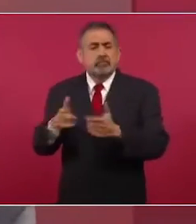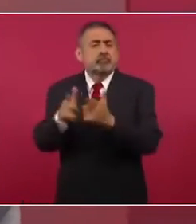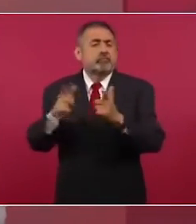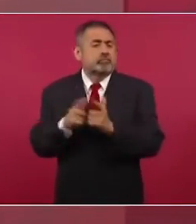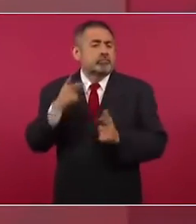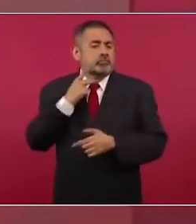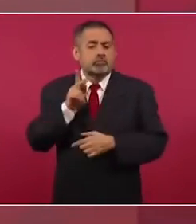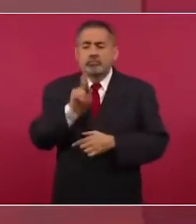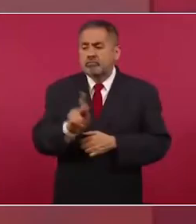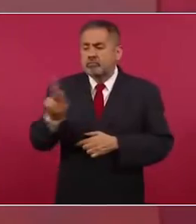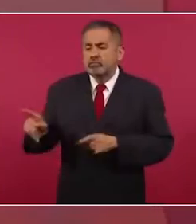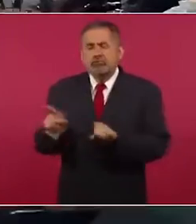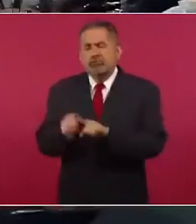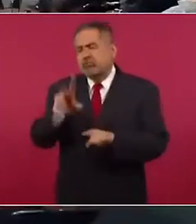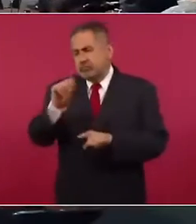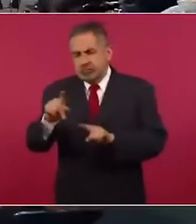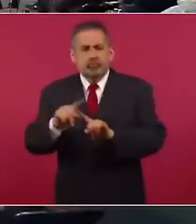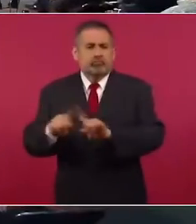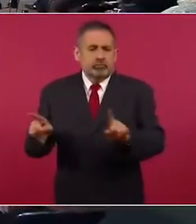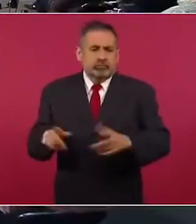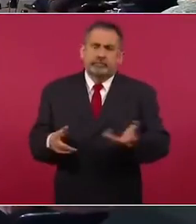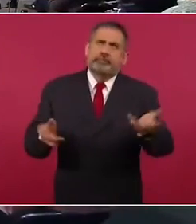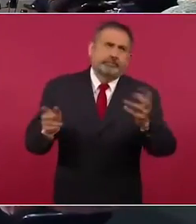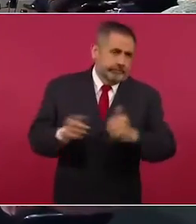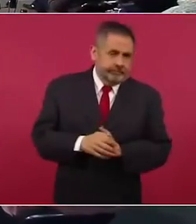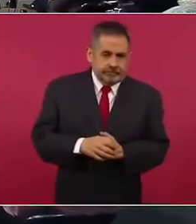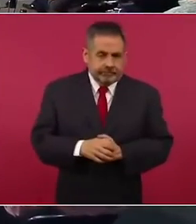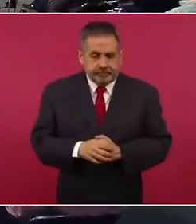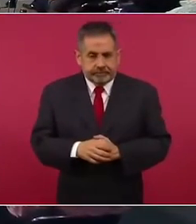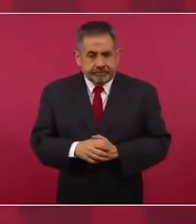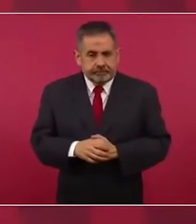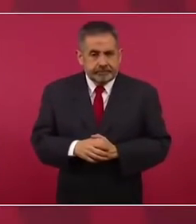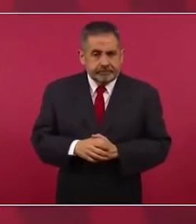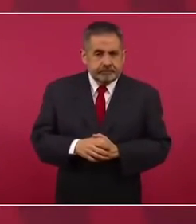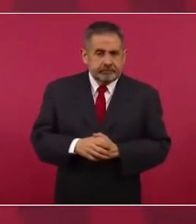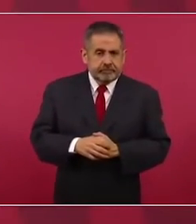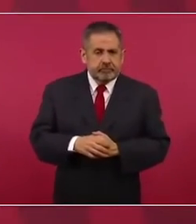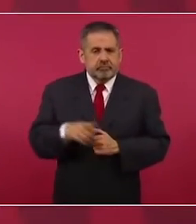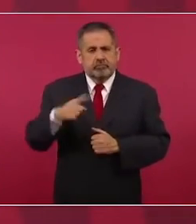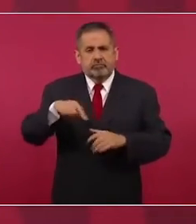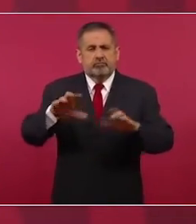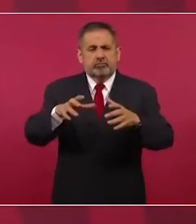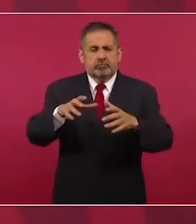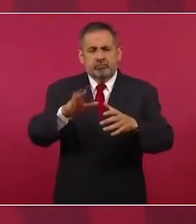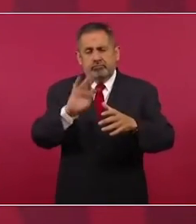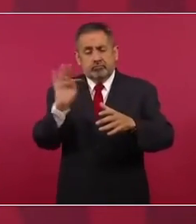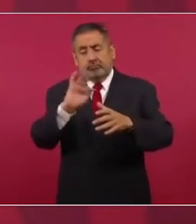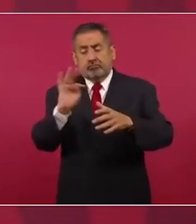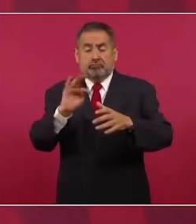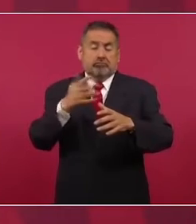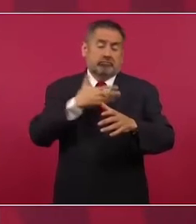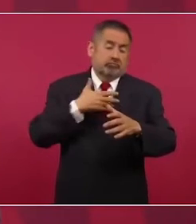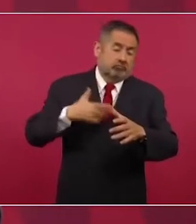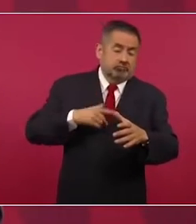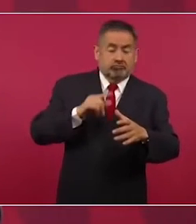a resultar un presidente autoritario